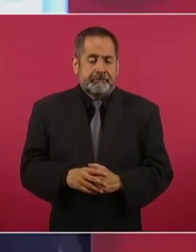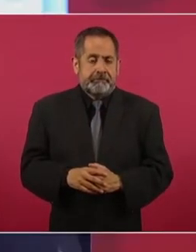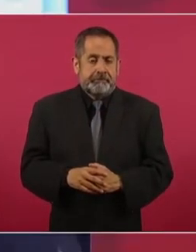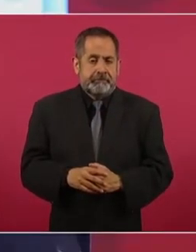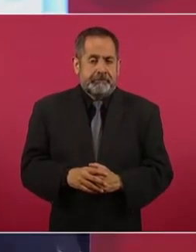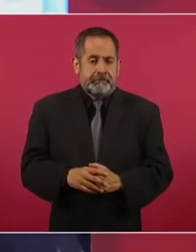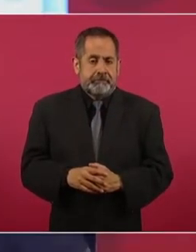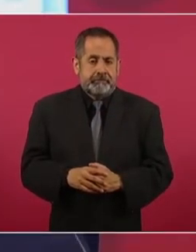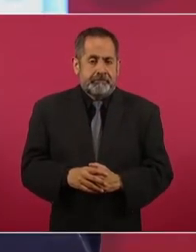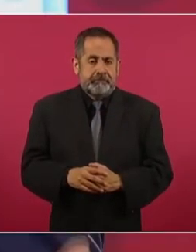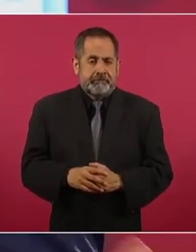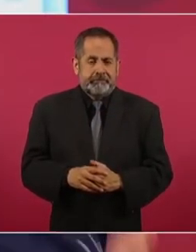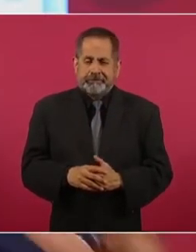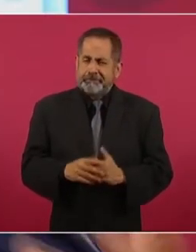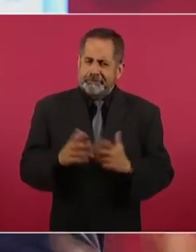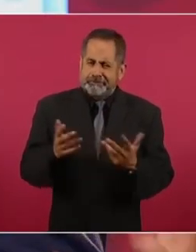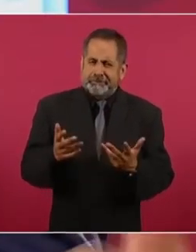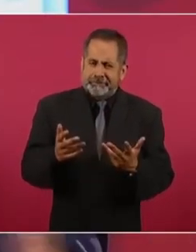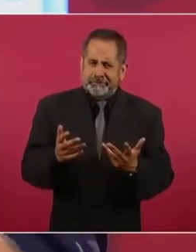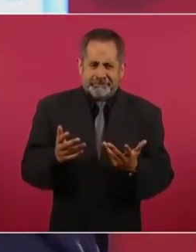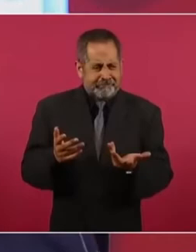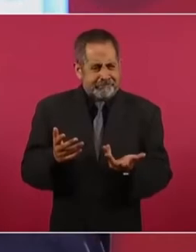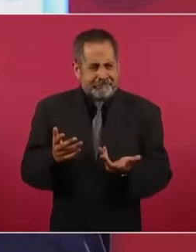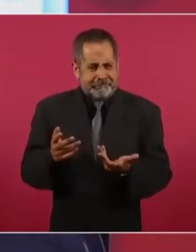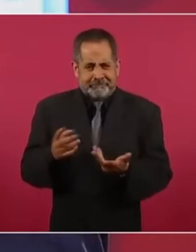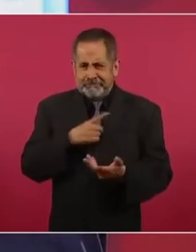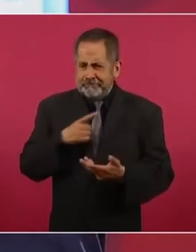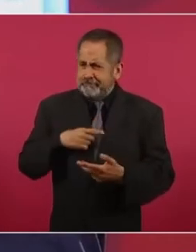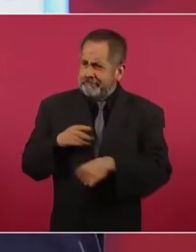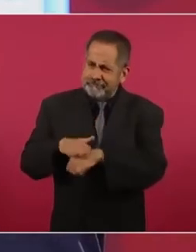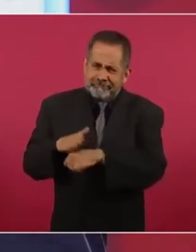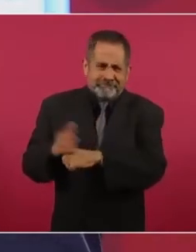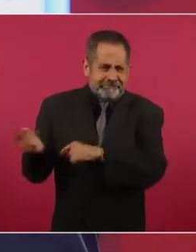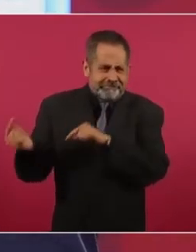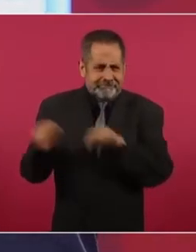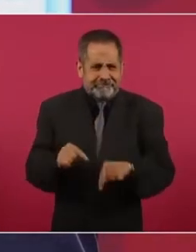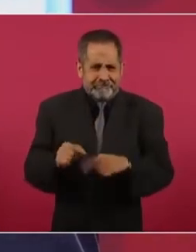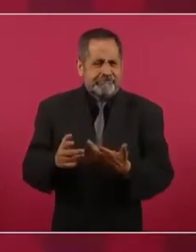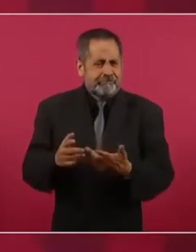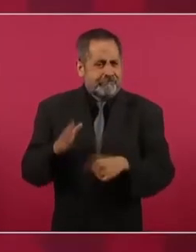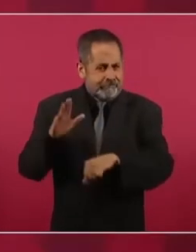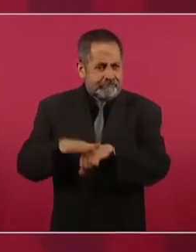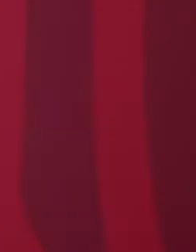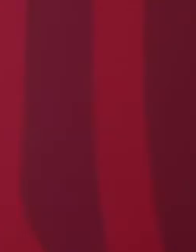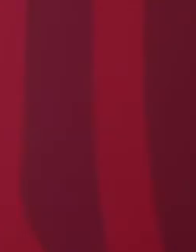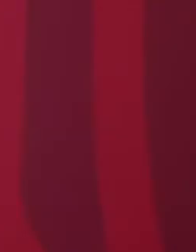Entonces, ¿por qué no tener a los médicos